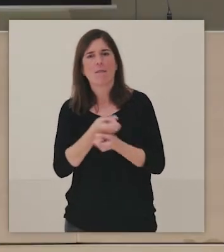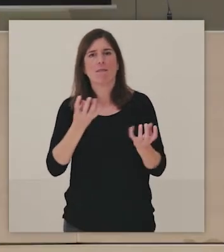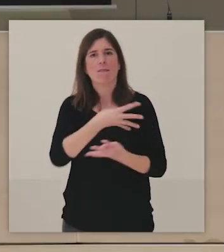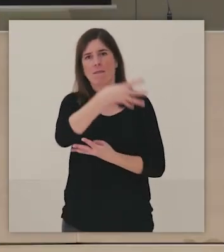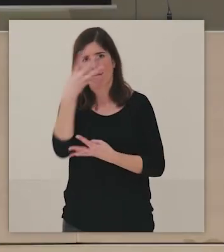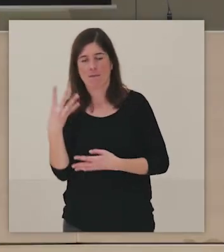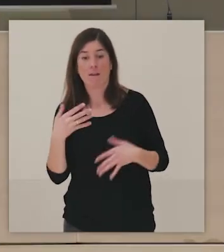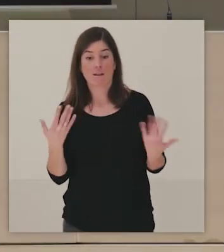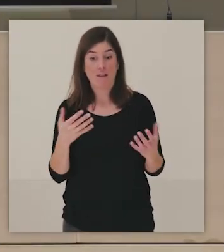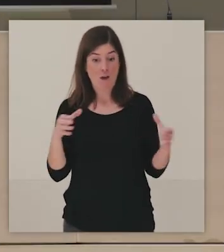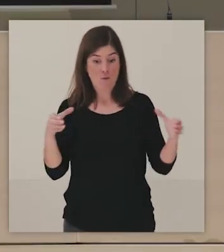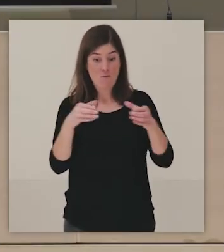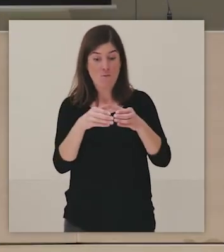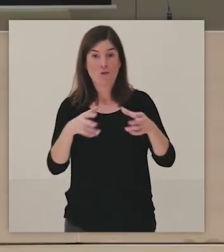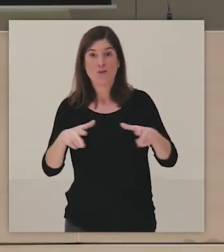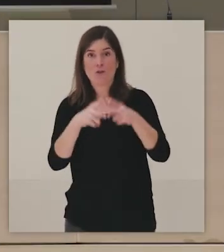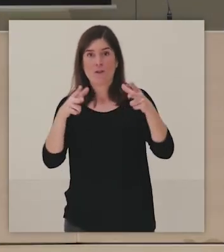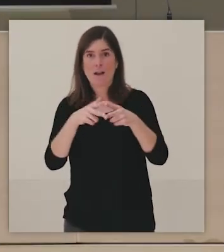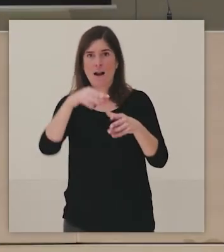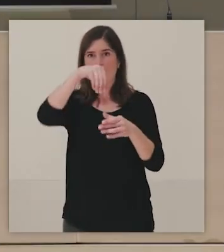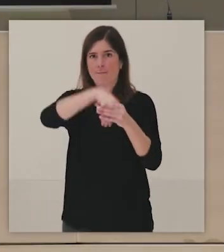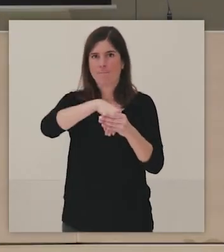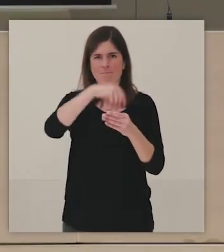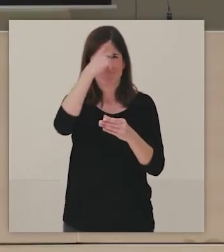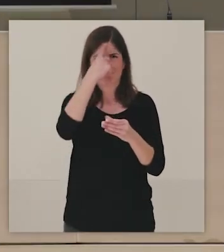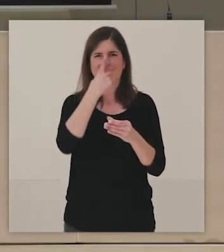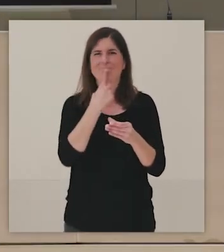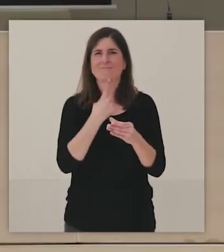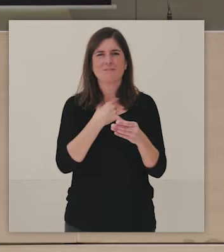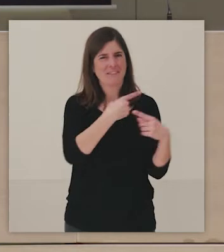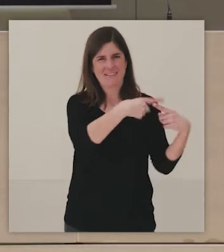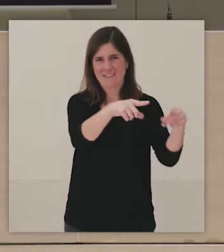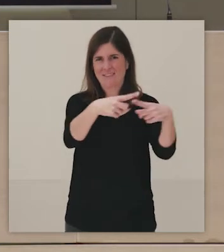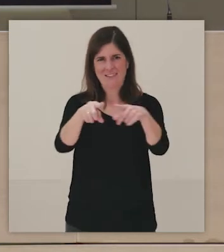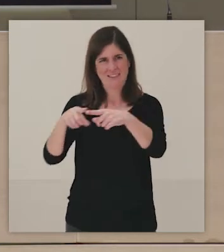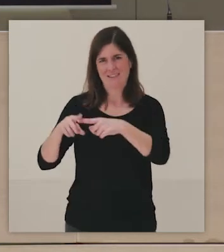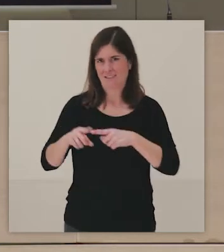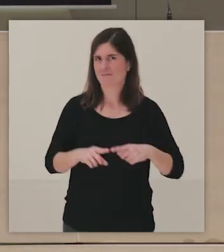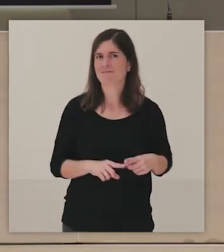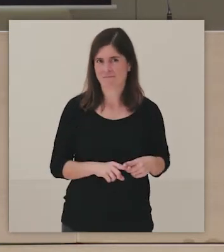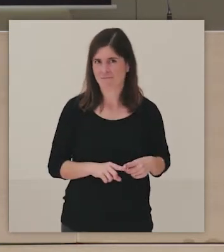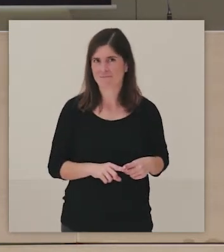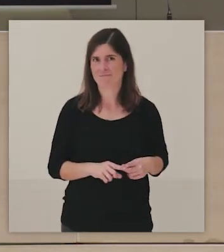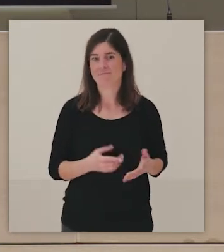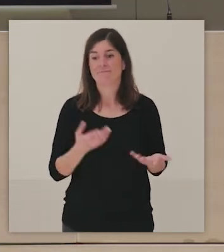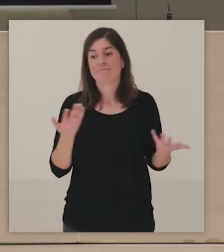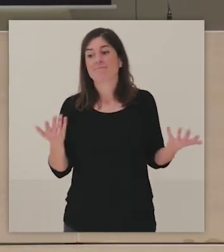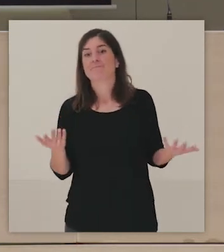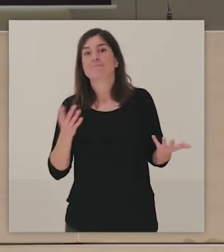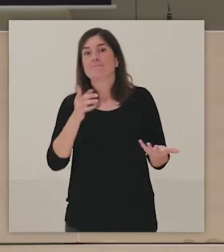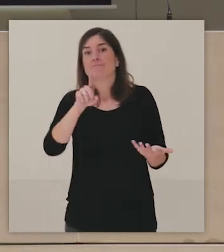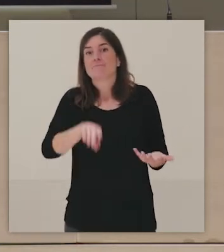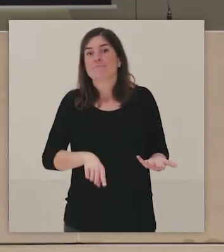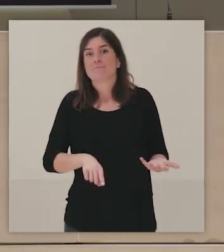colectivo de lo social incorpora otra serie de públicos también y como a veces unos